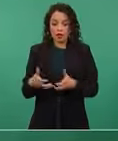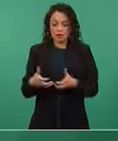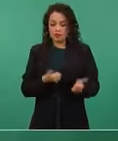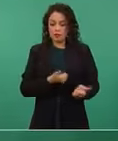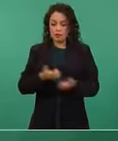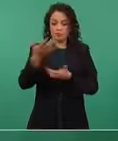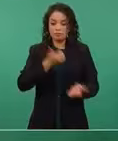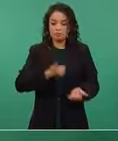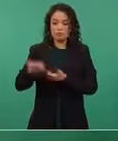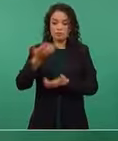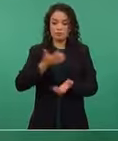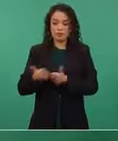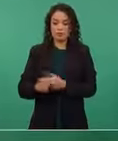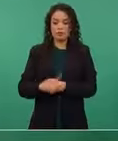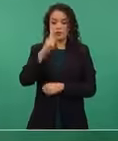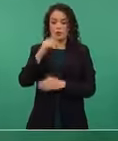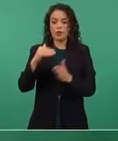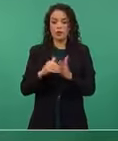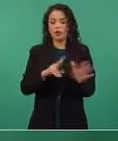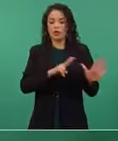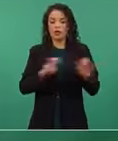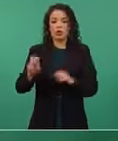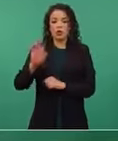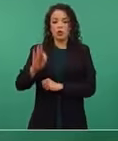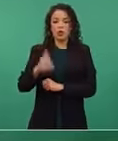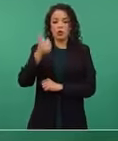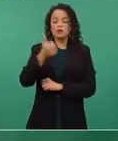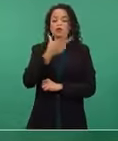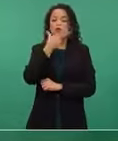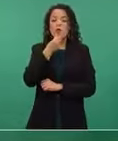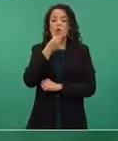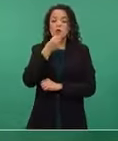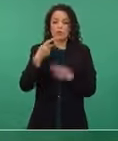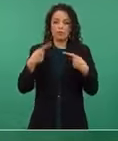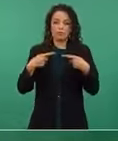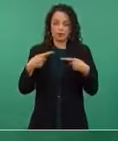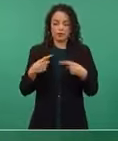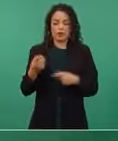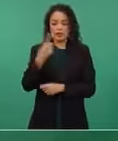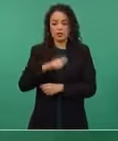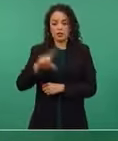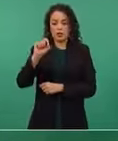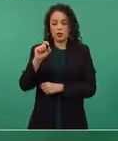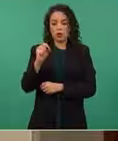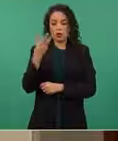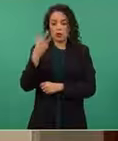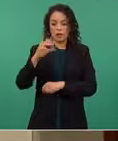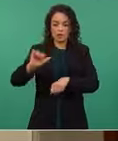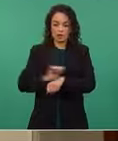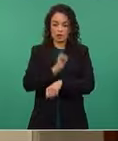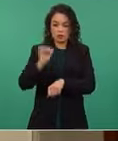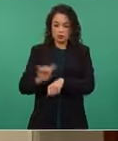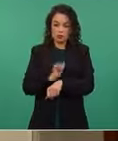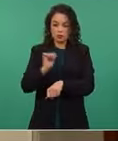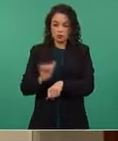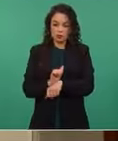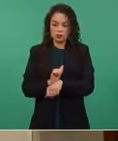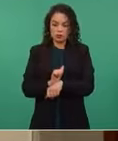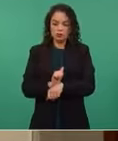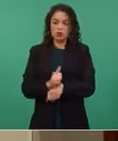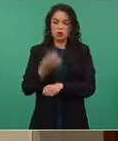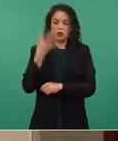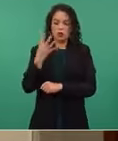distribución de vacunas fue mil 246 hombres, 123 vehículos y cuatro